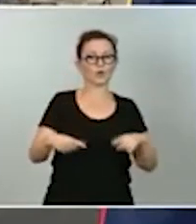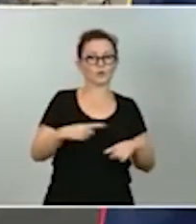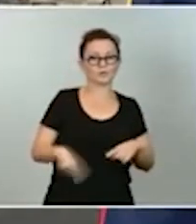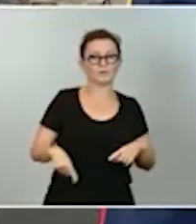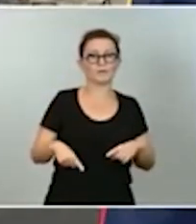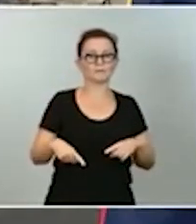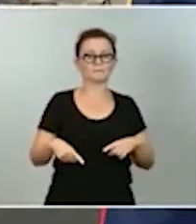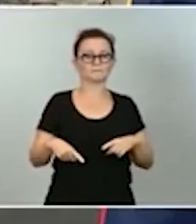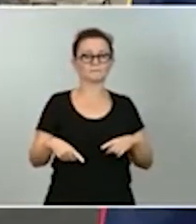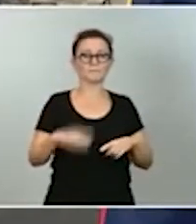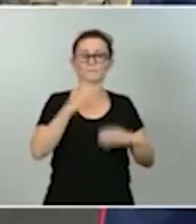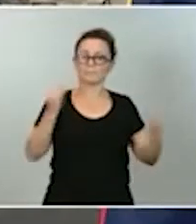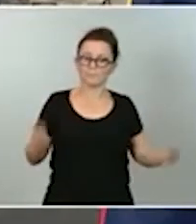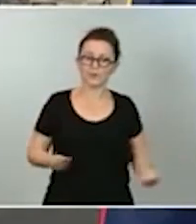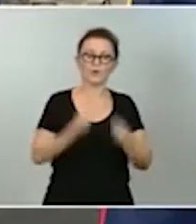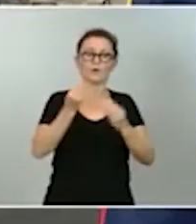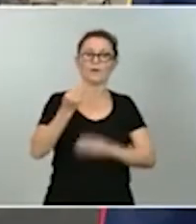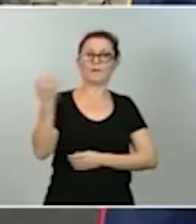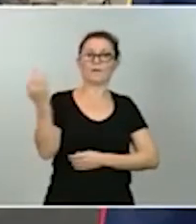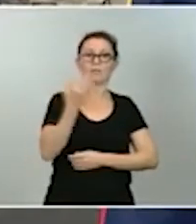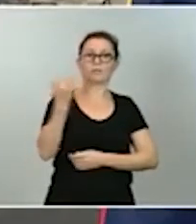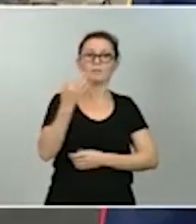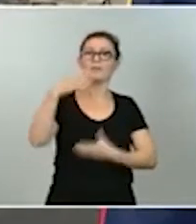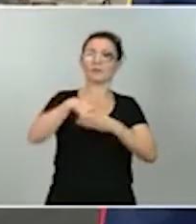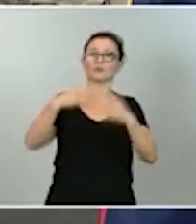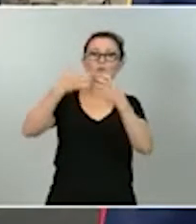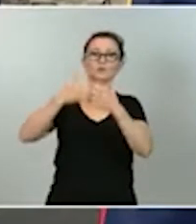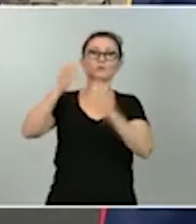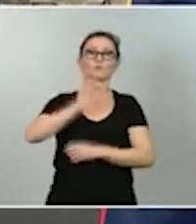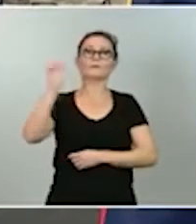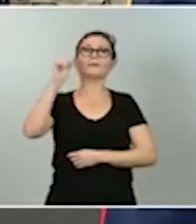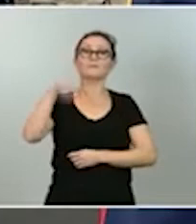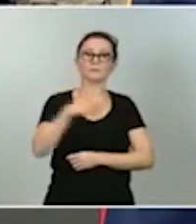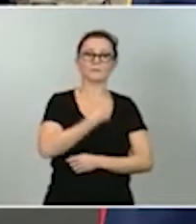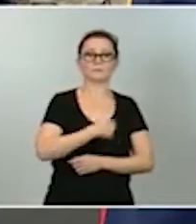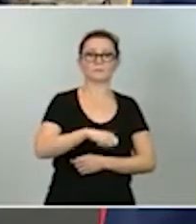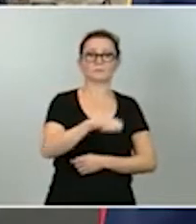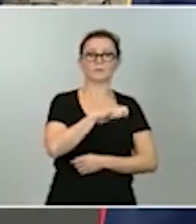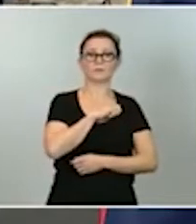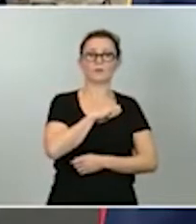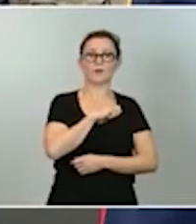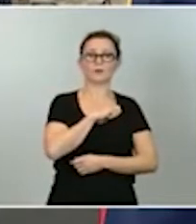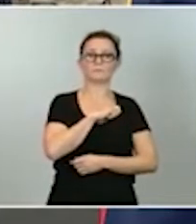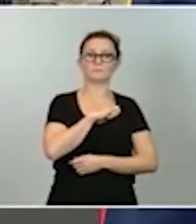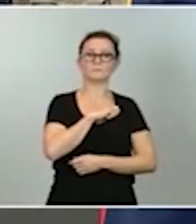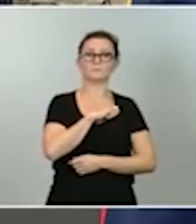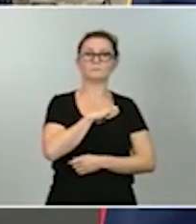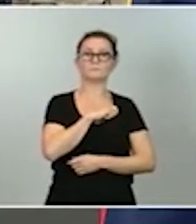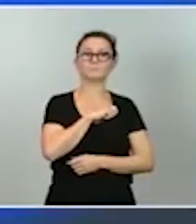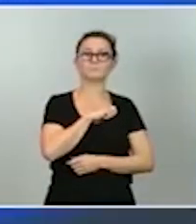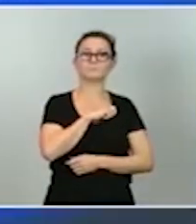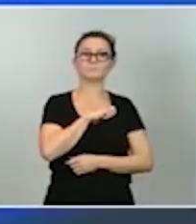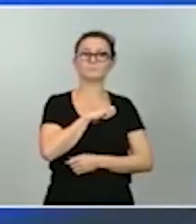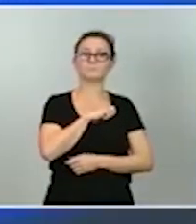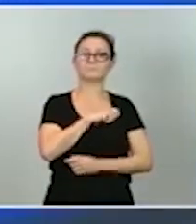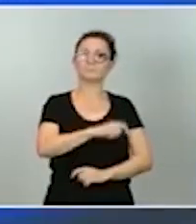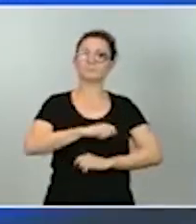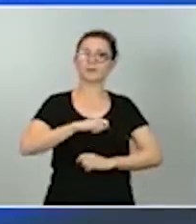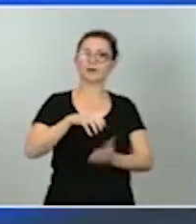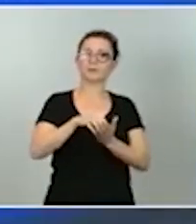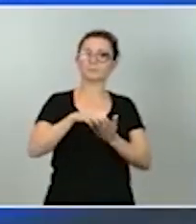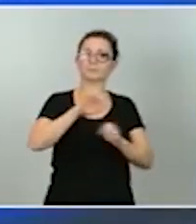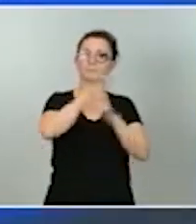se enfrenta la industria europea, también la industria española, en un mundo de complejas cadenas de valor y creciente incertidumbre. Entonces,